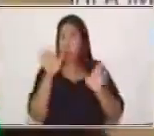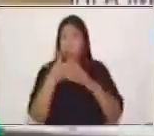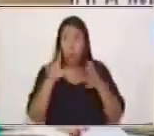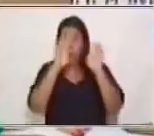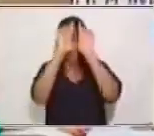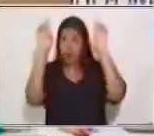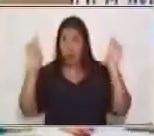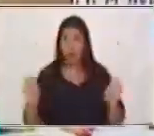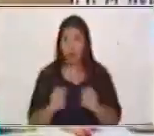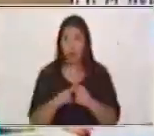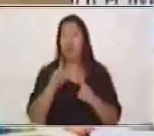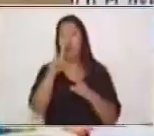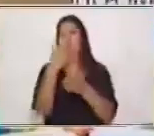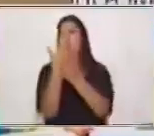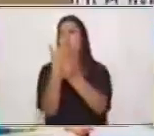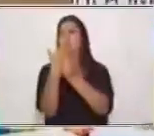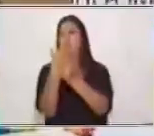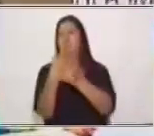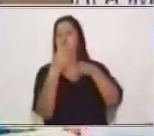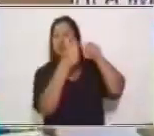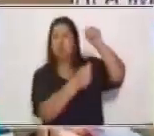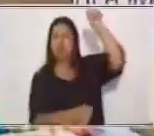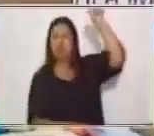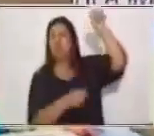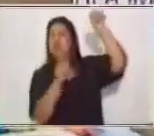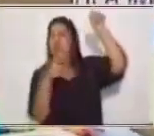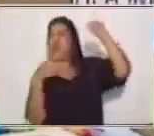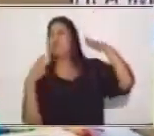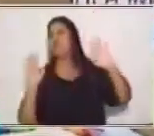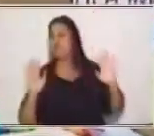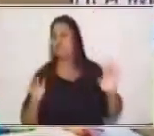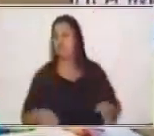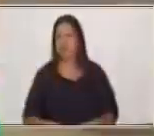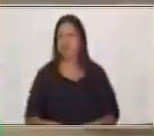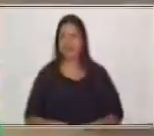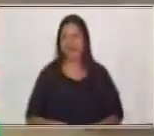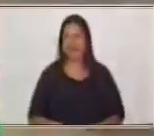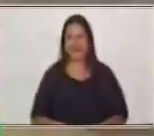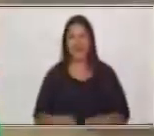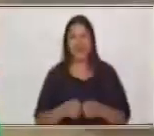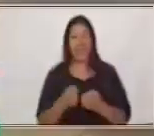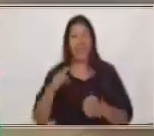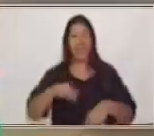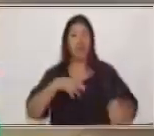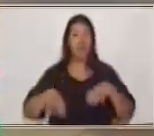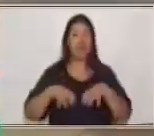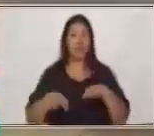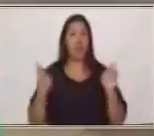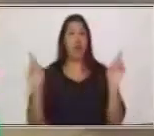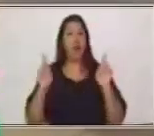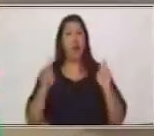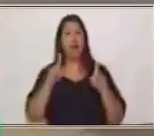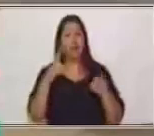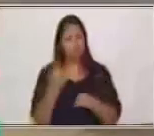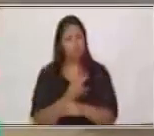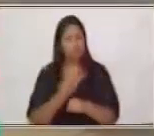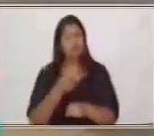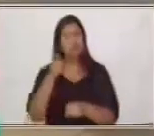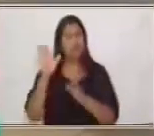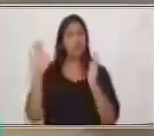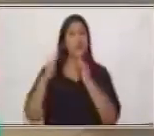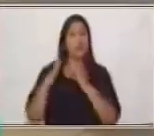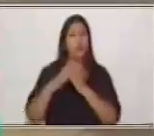Muy bien, pues espero que estas actividades te sirvan en casa para poder practicar la